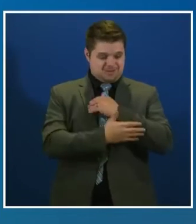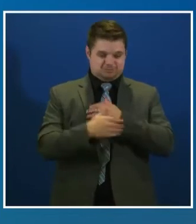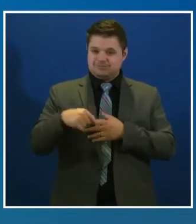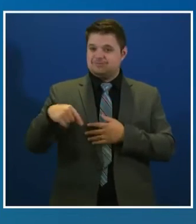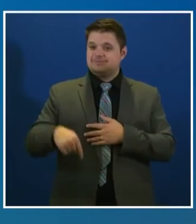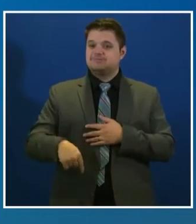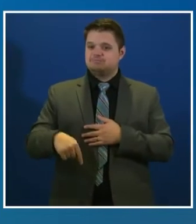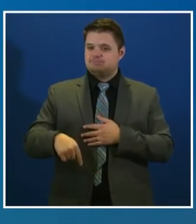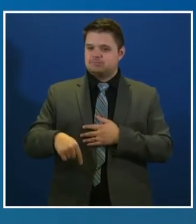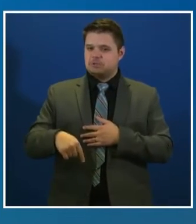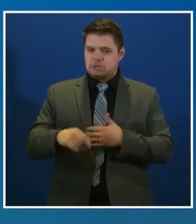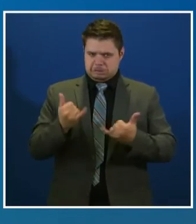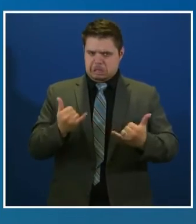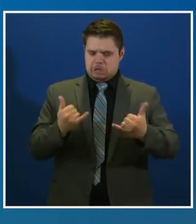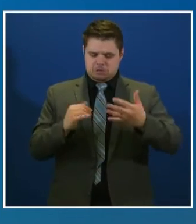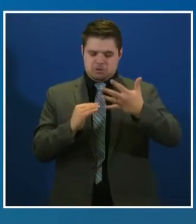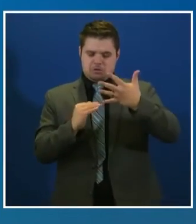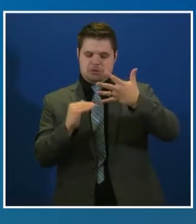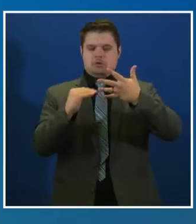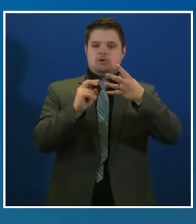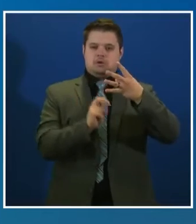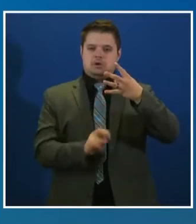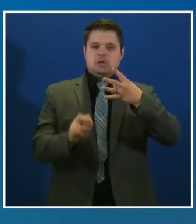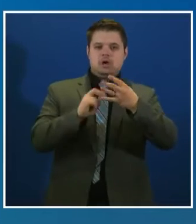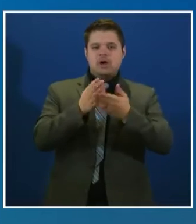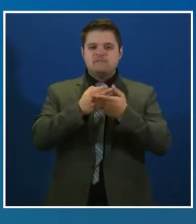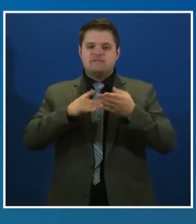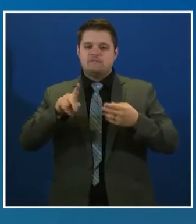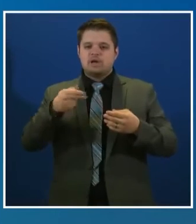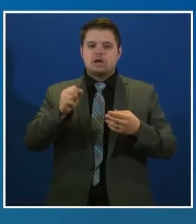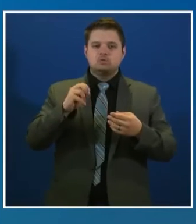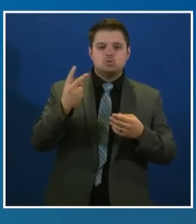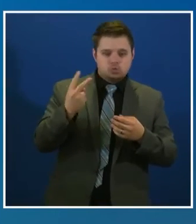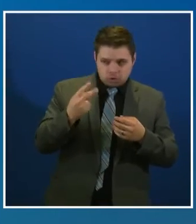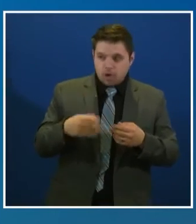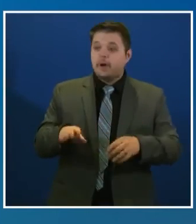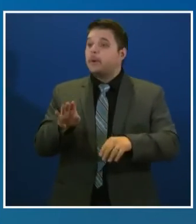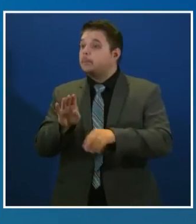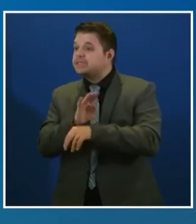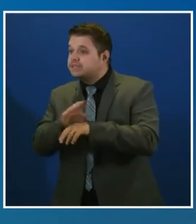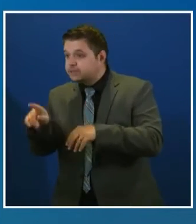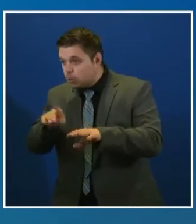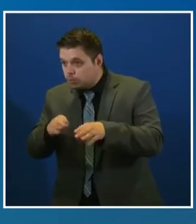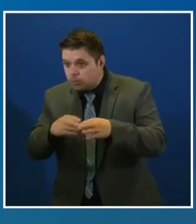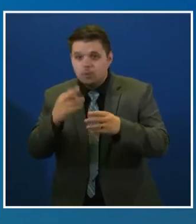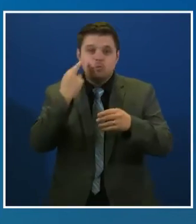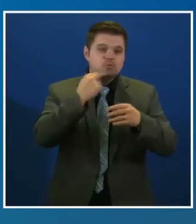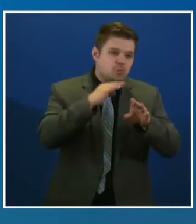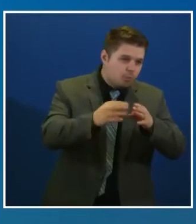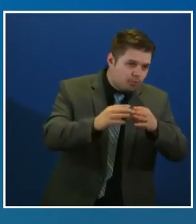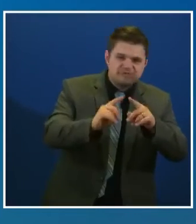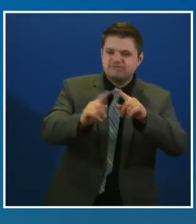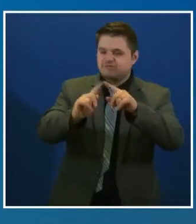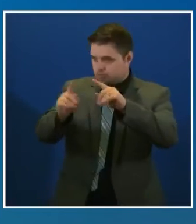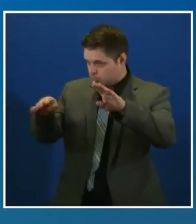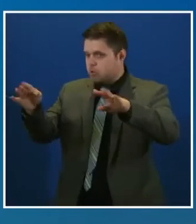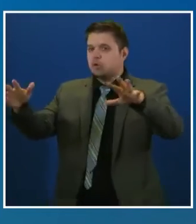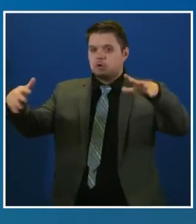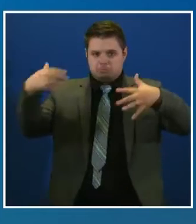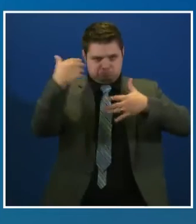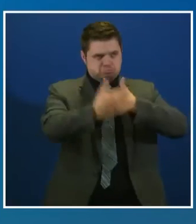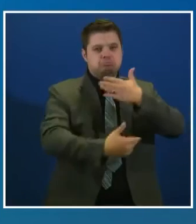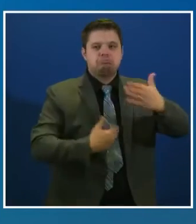y se reinician muchas más actividades y operaciones comerciales. El gobernador anunció que ningún condado